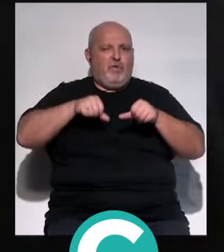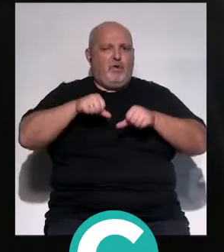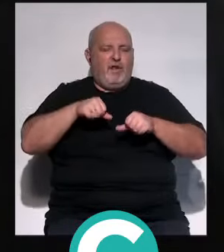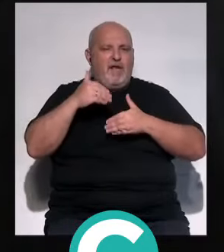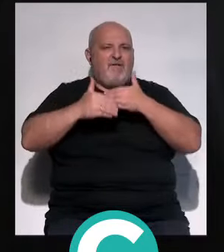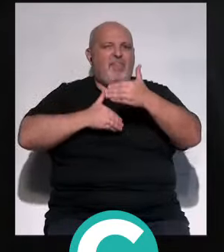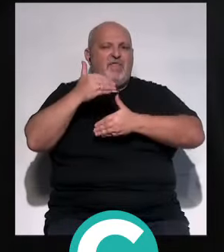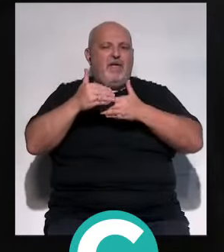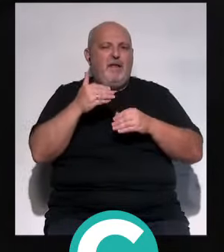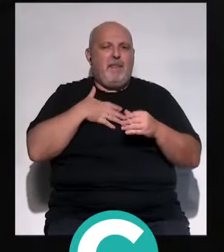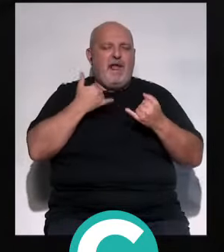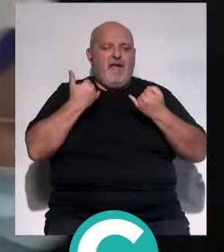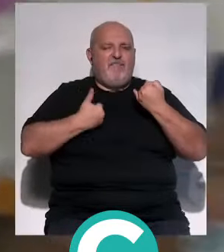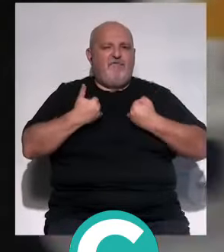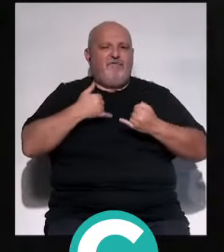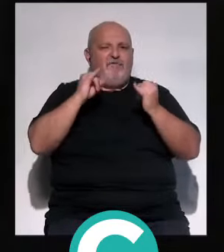avanzada vascular.